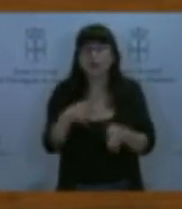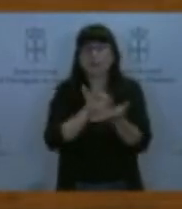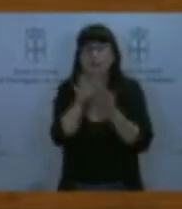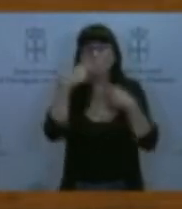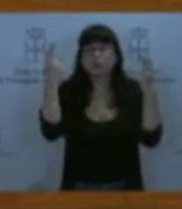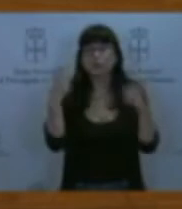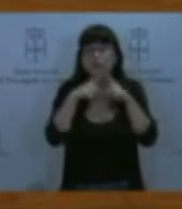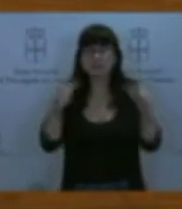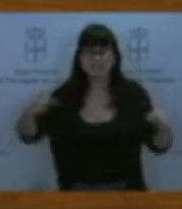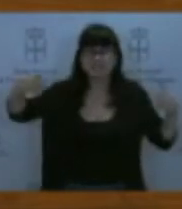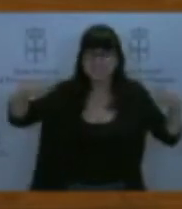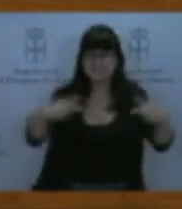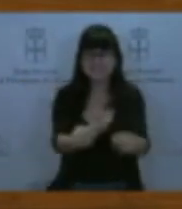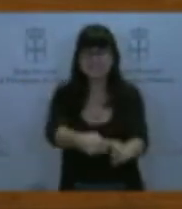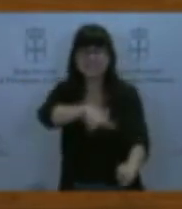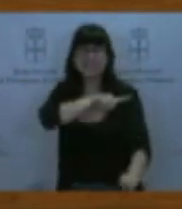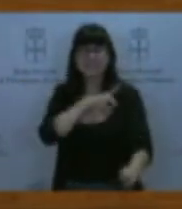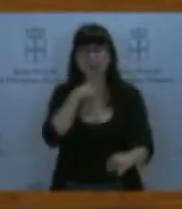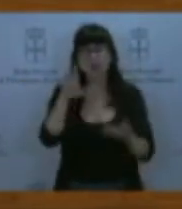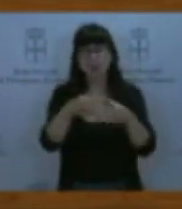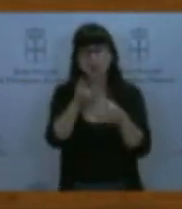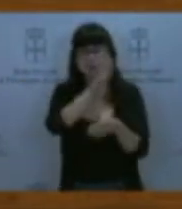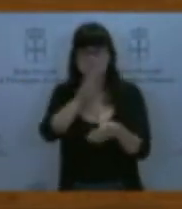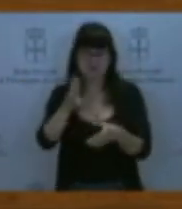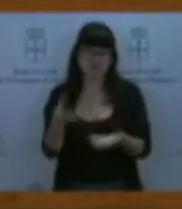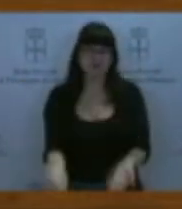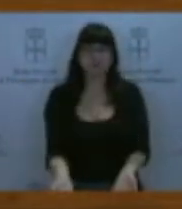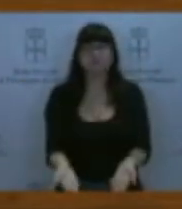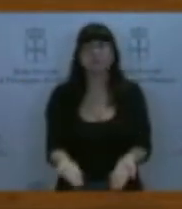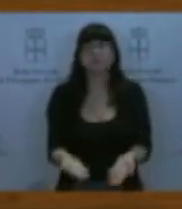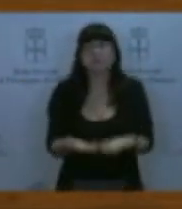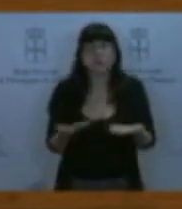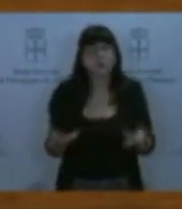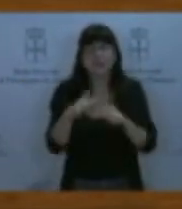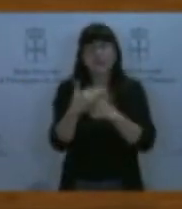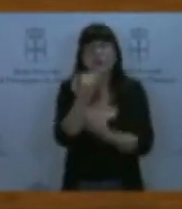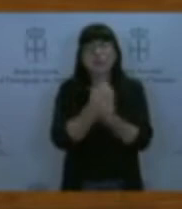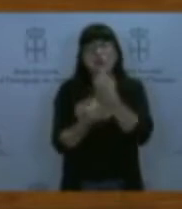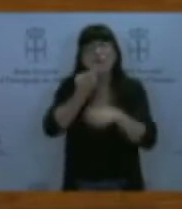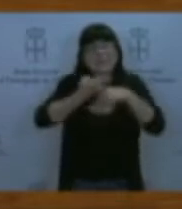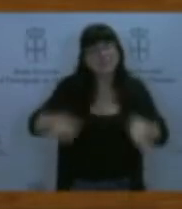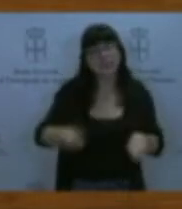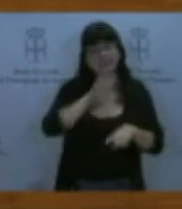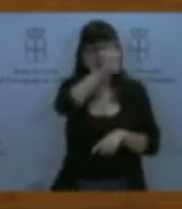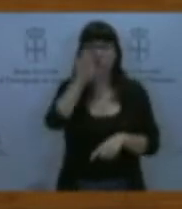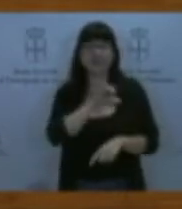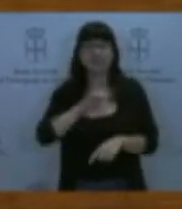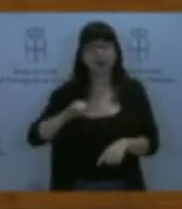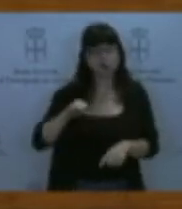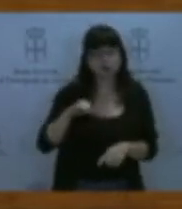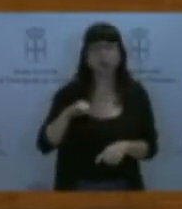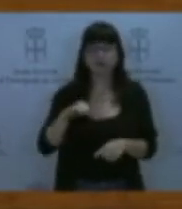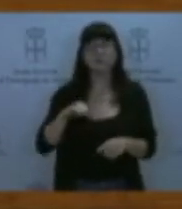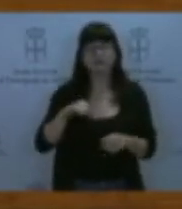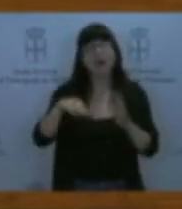Es el momento, porque el escenario económico es diferente. Las comunidades autónomas están adoptando ya esta medida junto a otras para revertir los